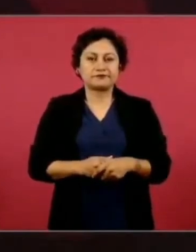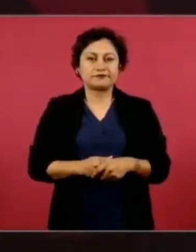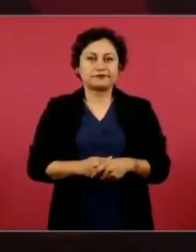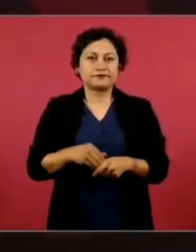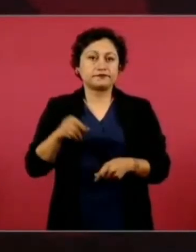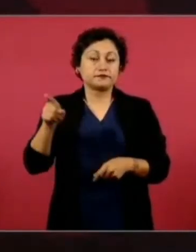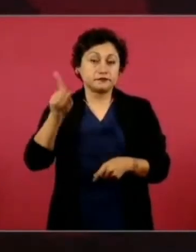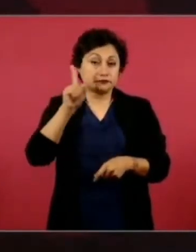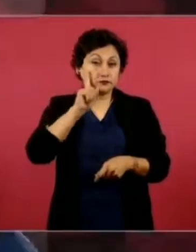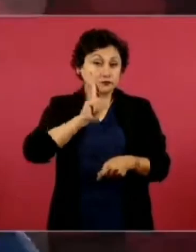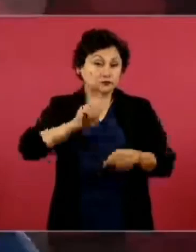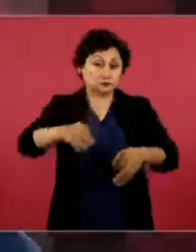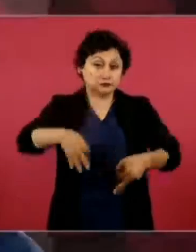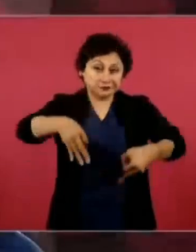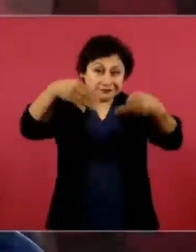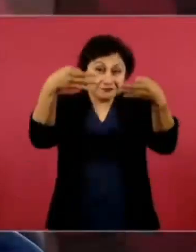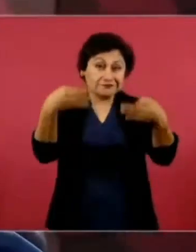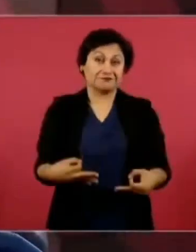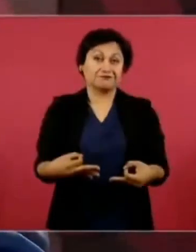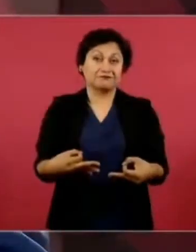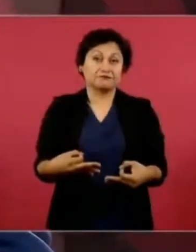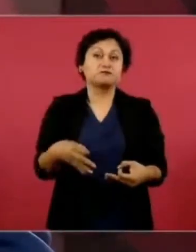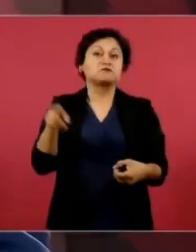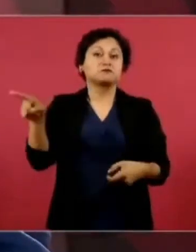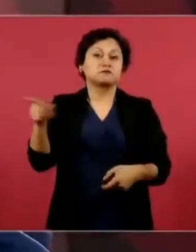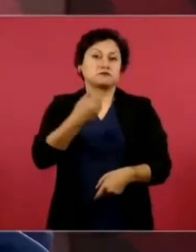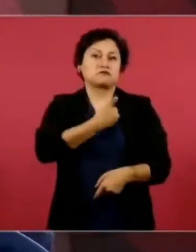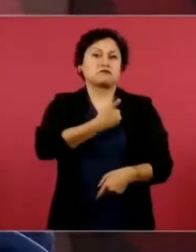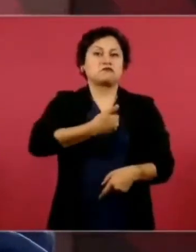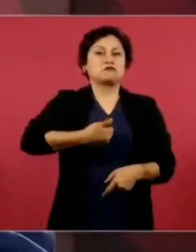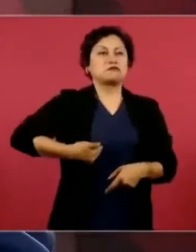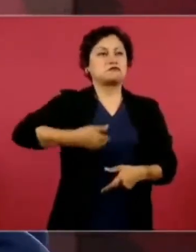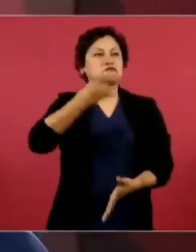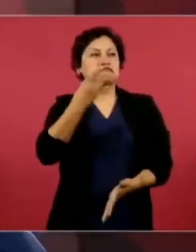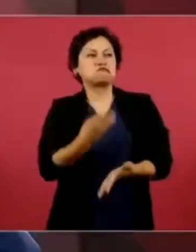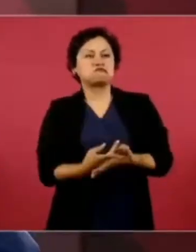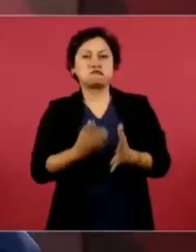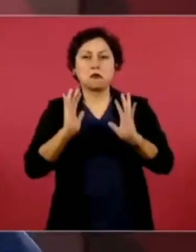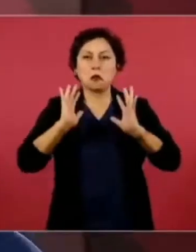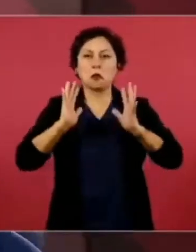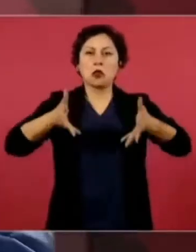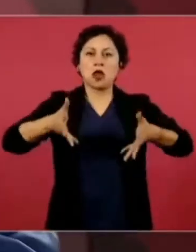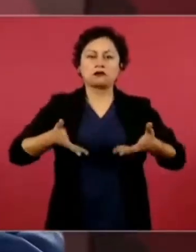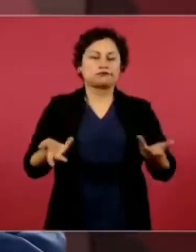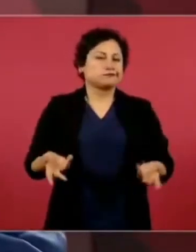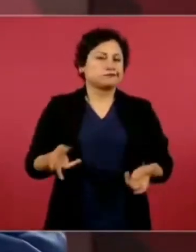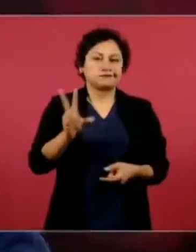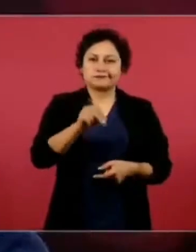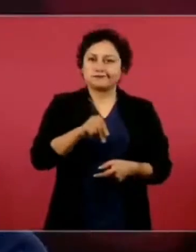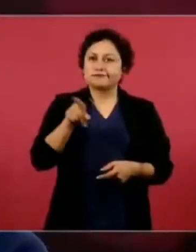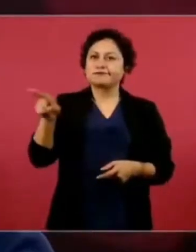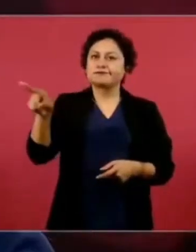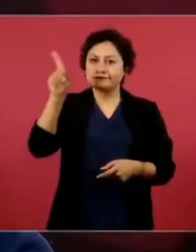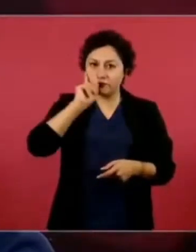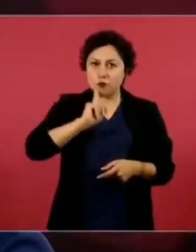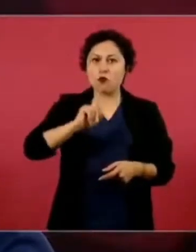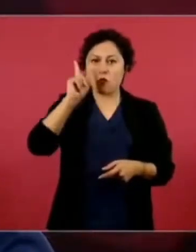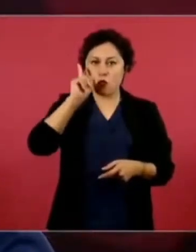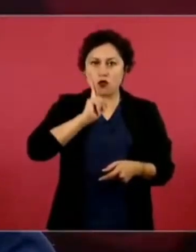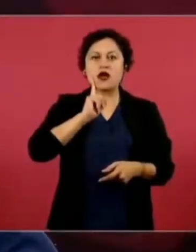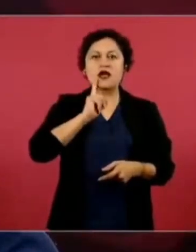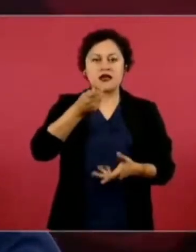no solo mujer de Estado, porque antes se hablaba, hombre de Estado.